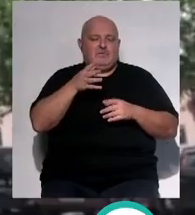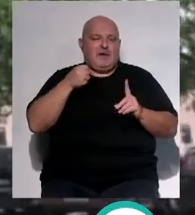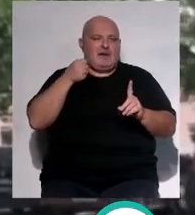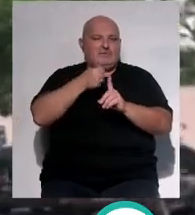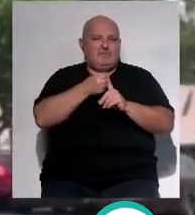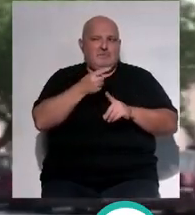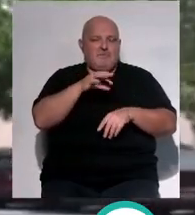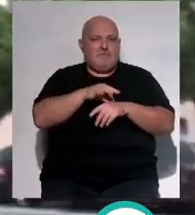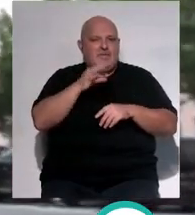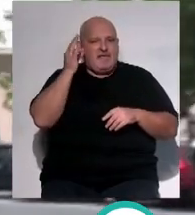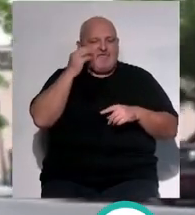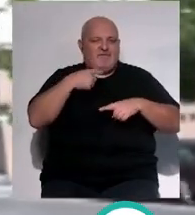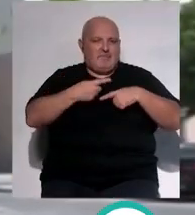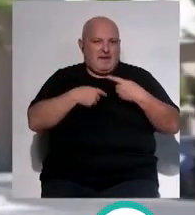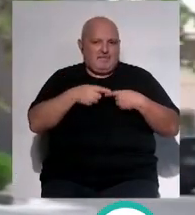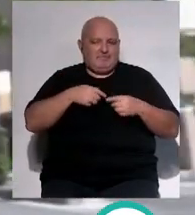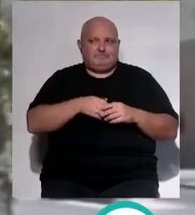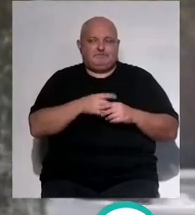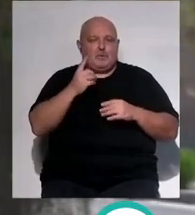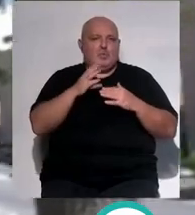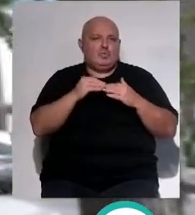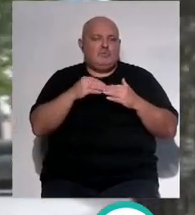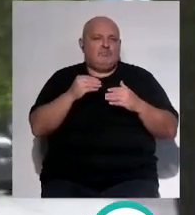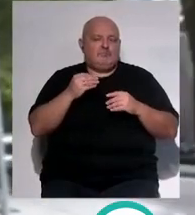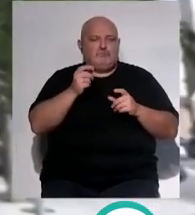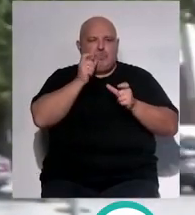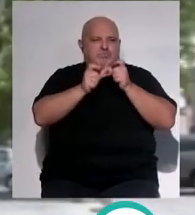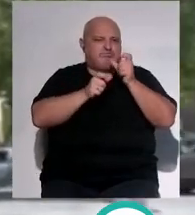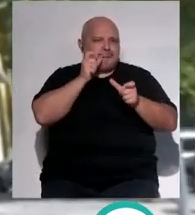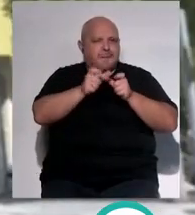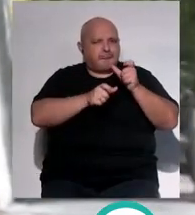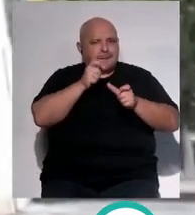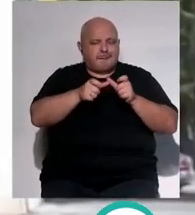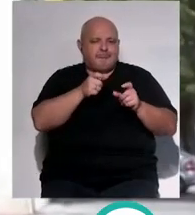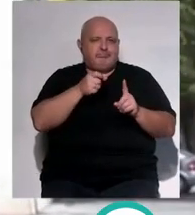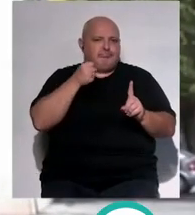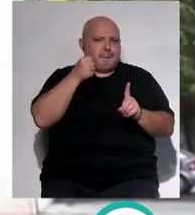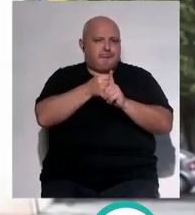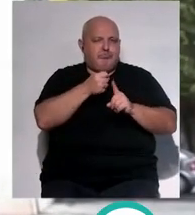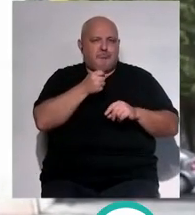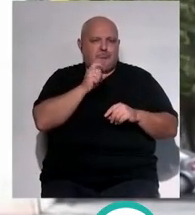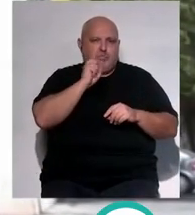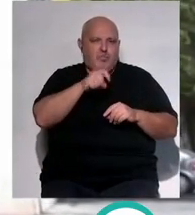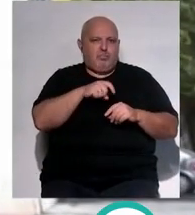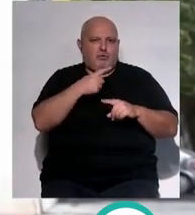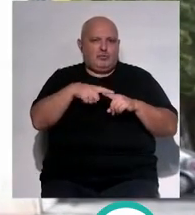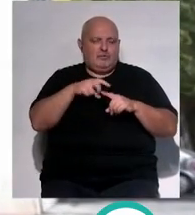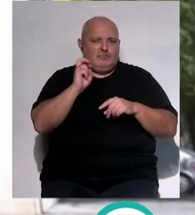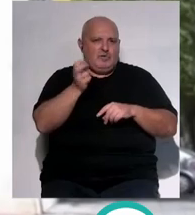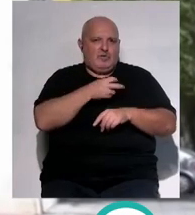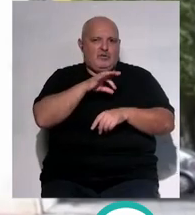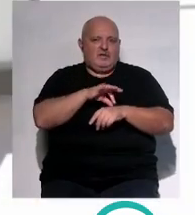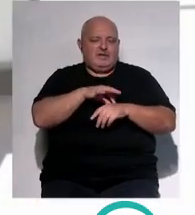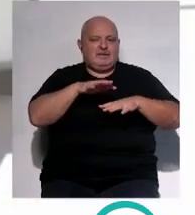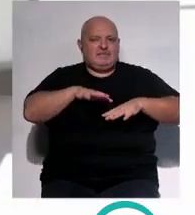agresión a una médico de familia un usuario profirió amenazas verbales y de agresión física insultos y coacción a la doctora